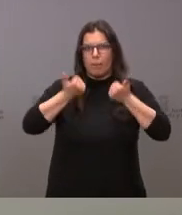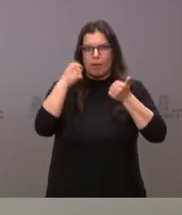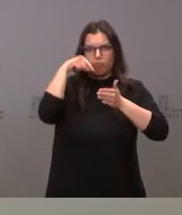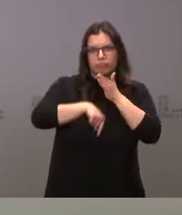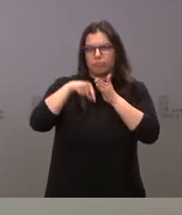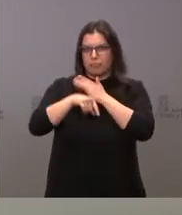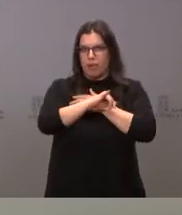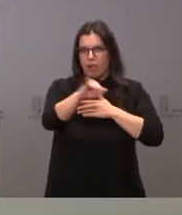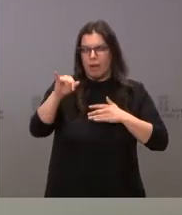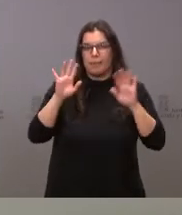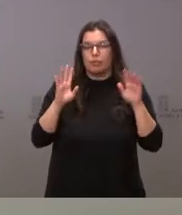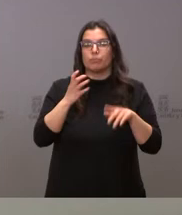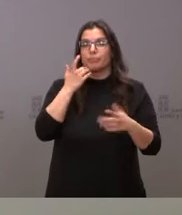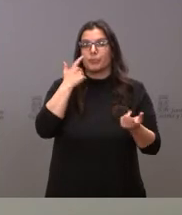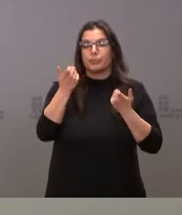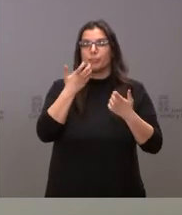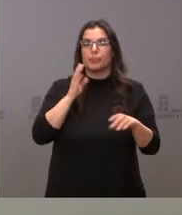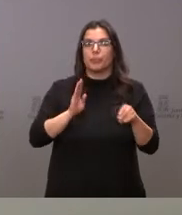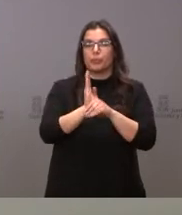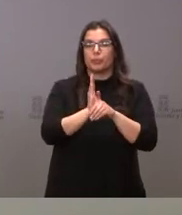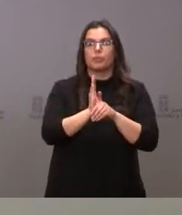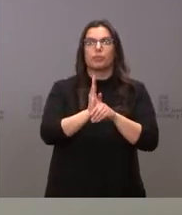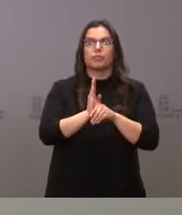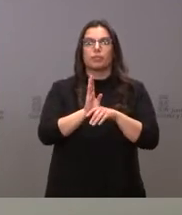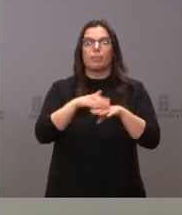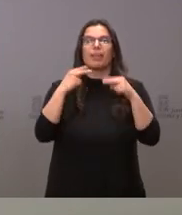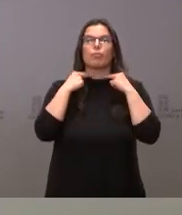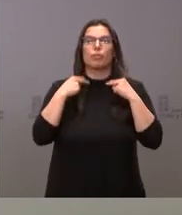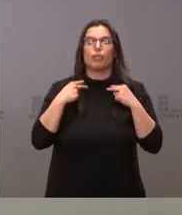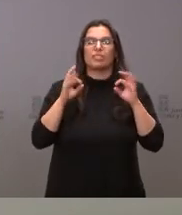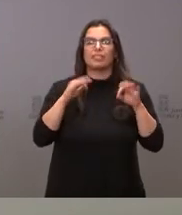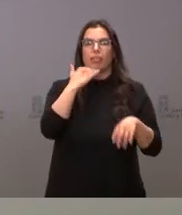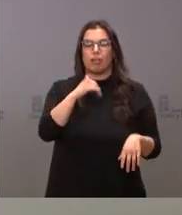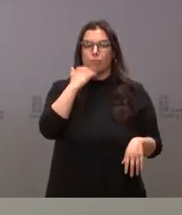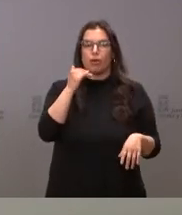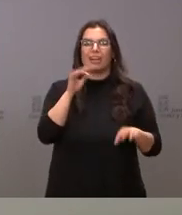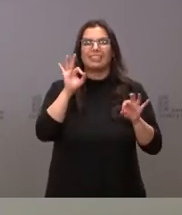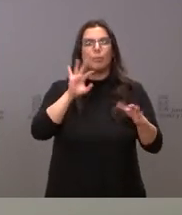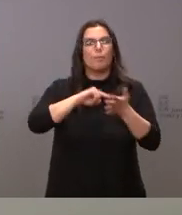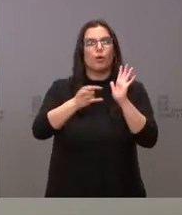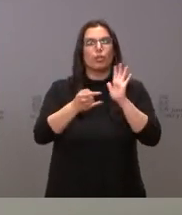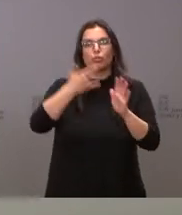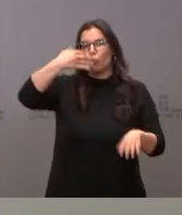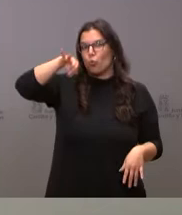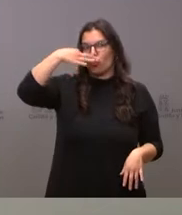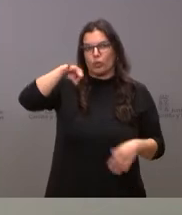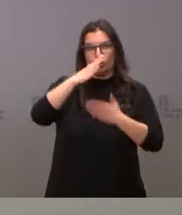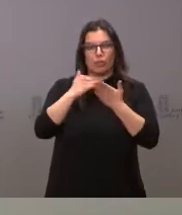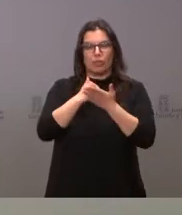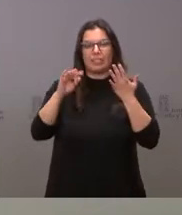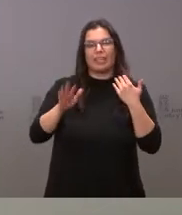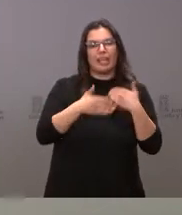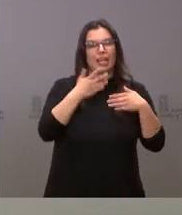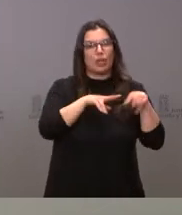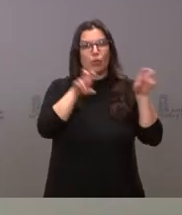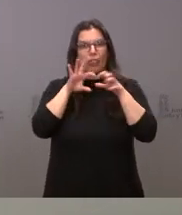está la concesión de una subvención a la Diputación de Zamora para un proyecto único en la comunidad de innovación rural